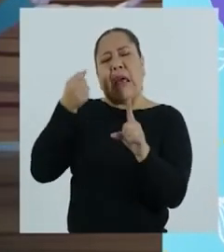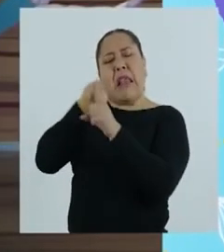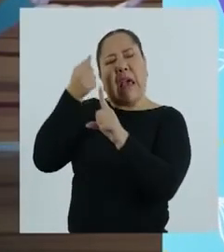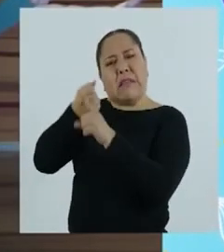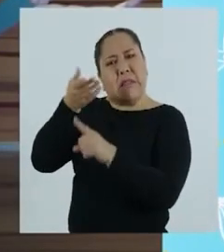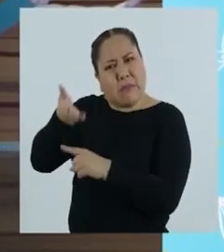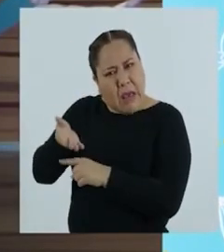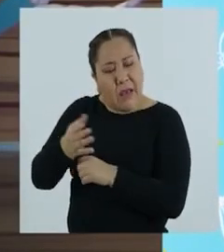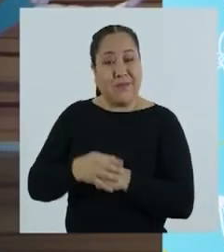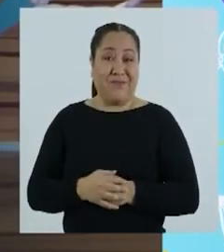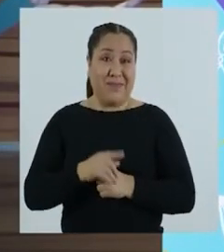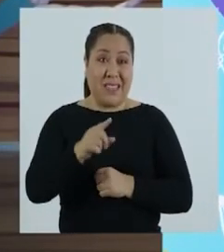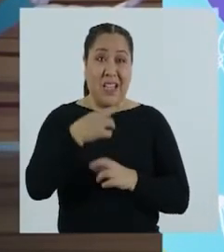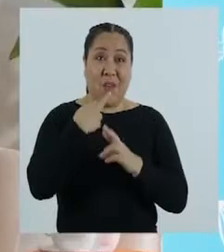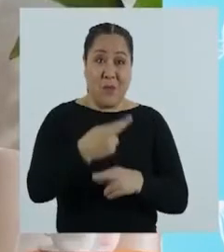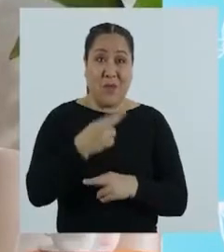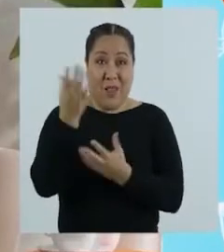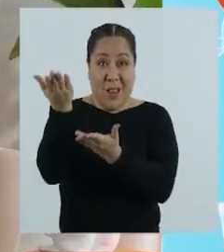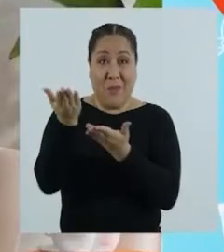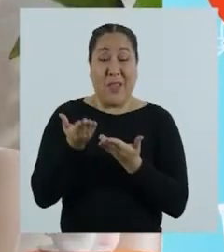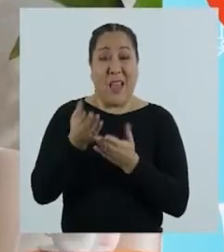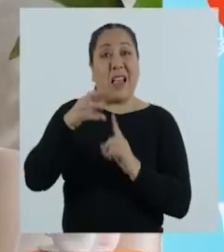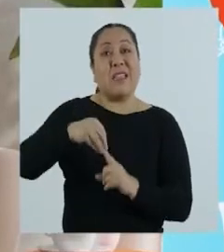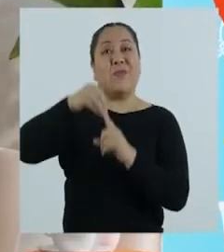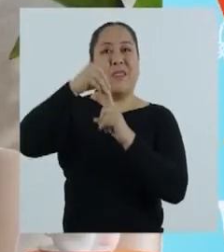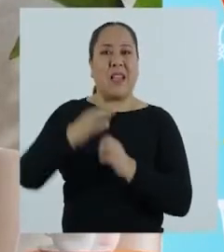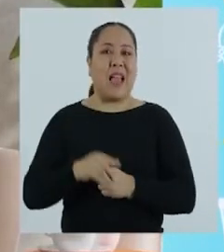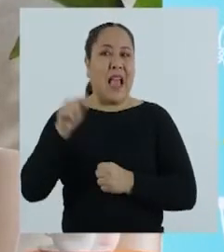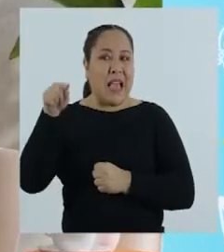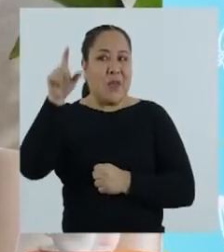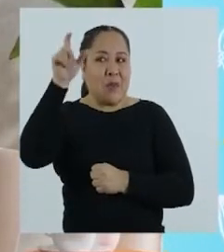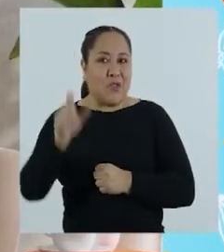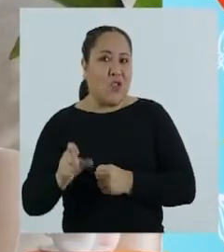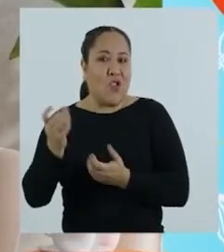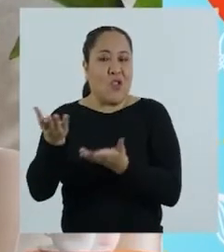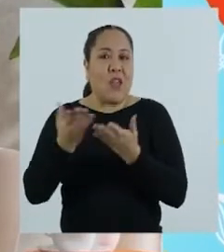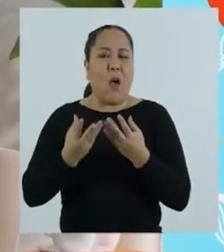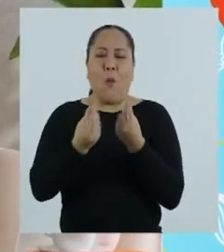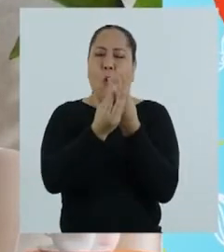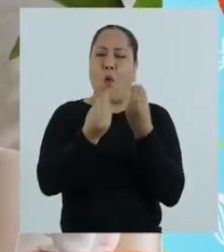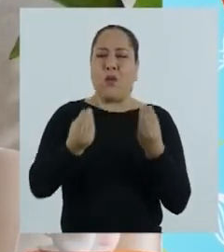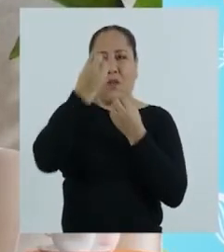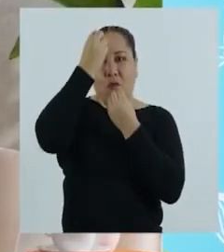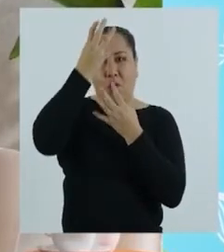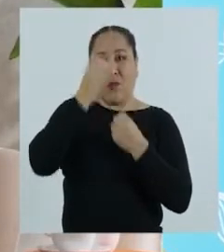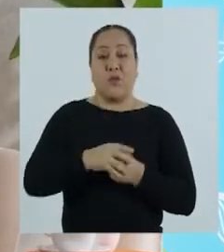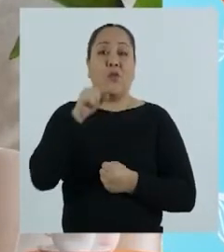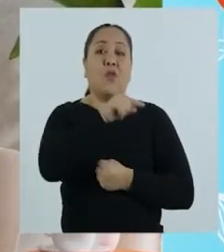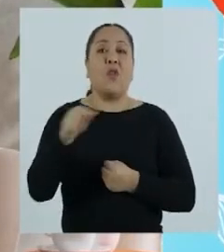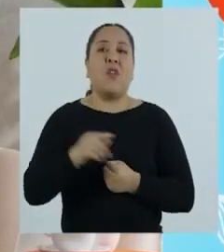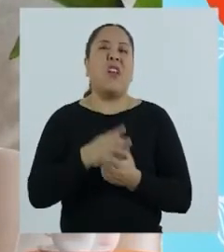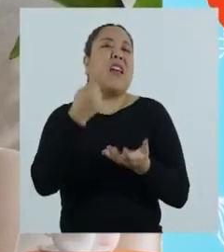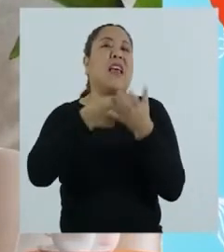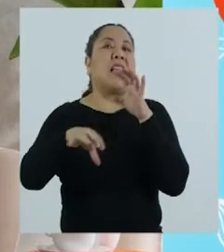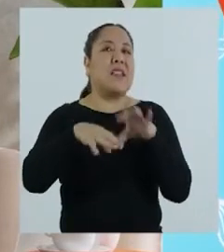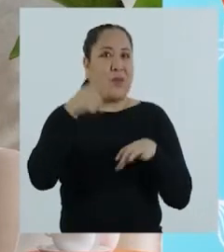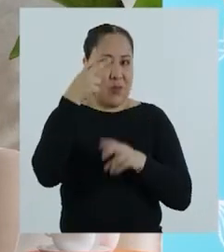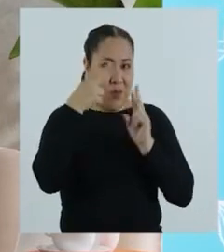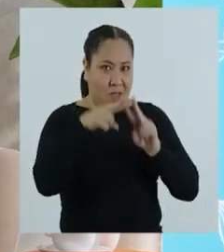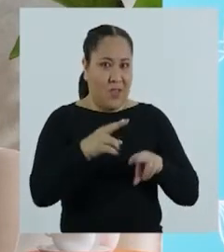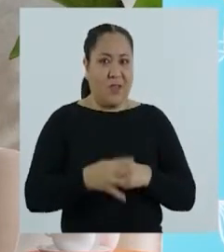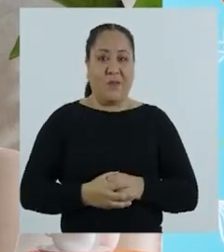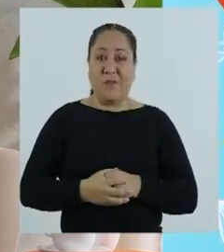si alguien es víctima de violencia? Eso te responderá nuestra invitada especial, quien nos dará mayores alcances